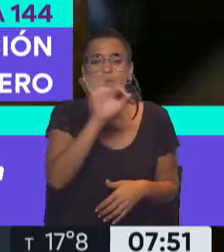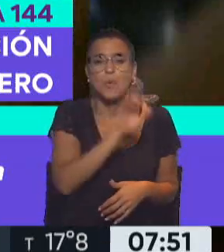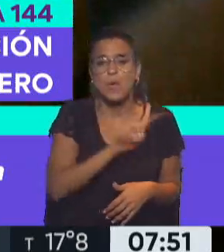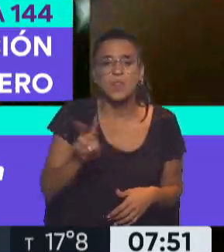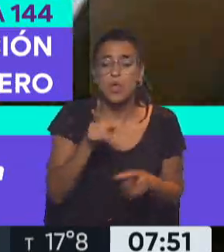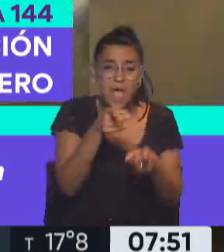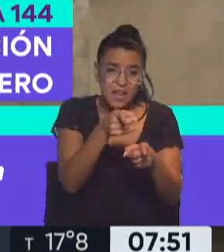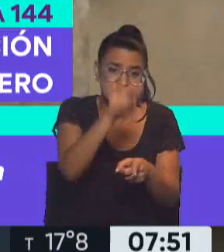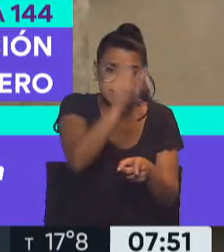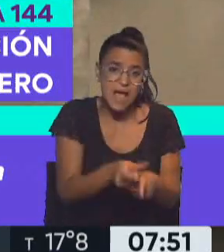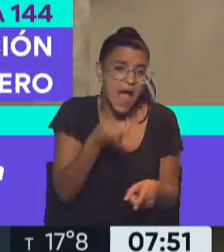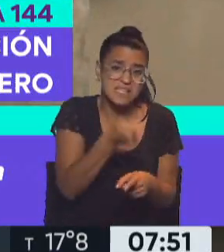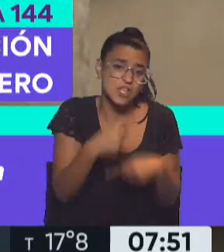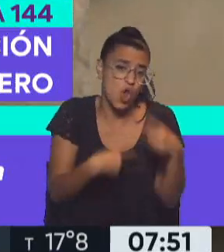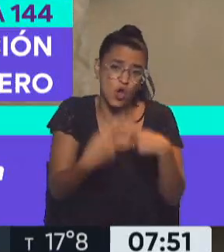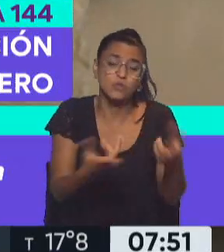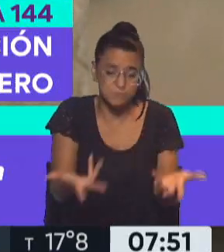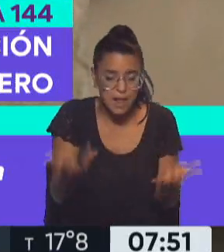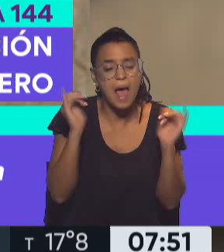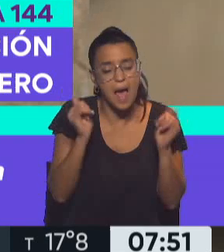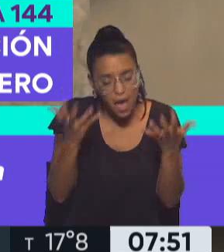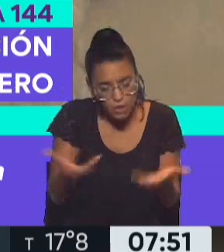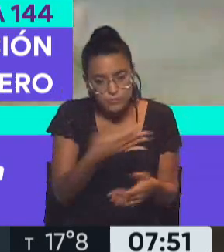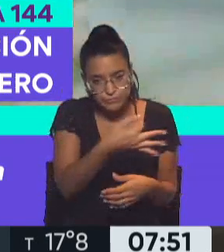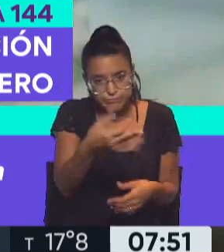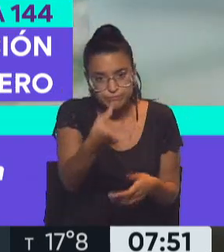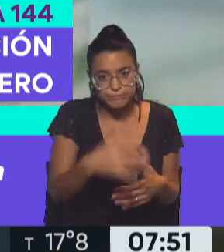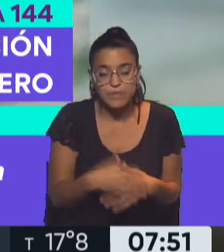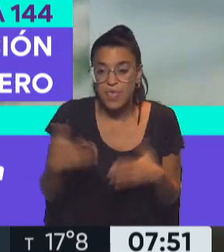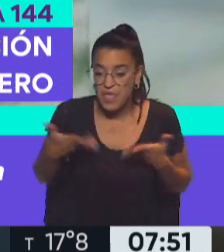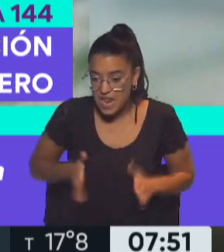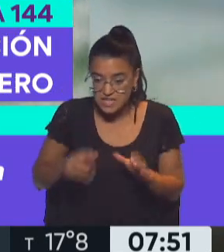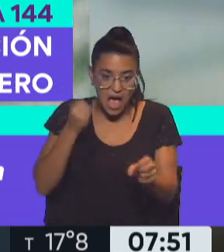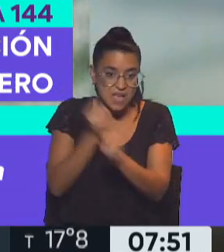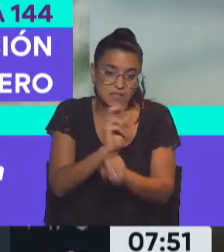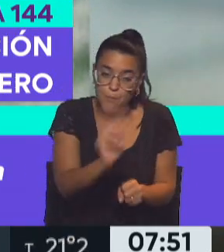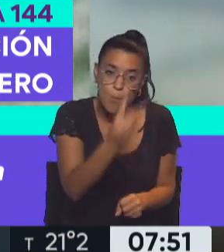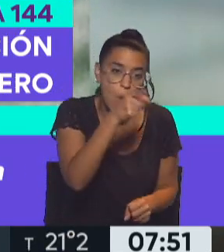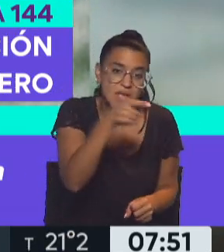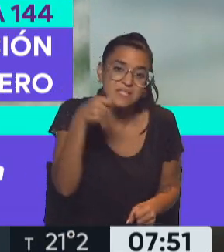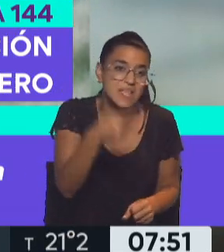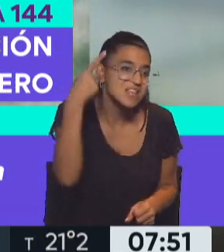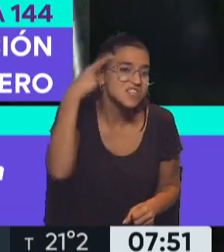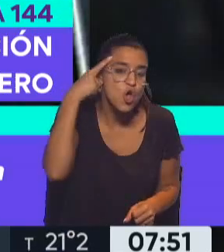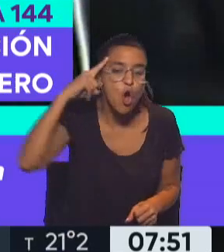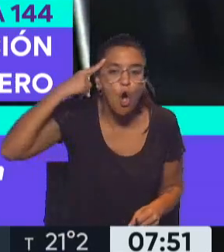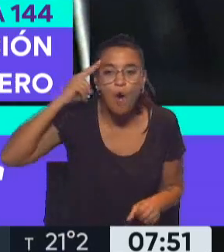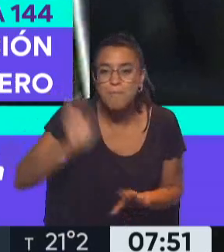Él va a seguir siendo asesino. A eso voy. Desde que nació hasta que vaya a morir es un psicópata